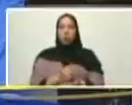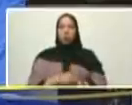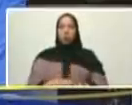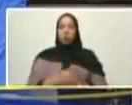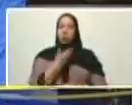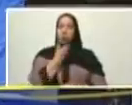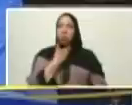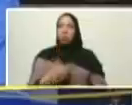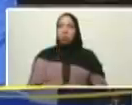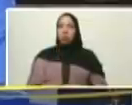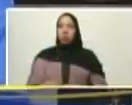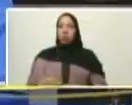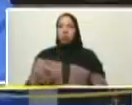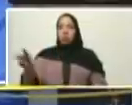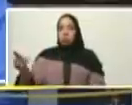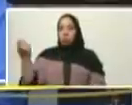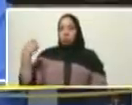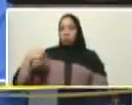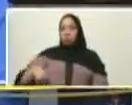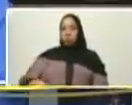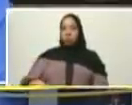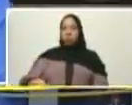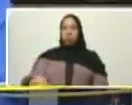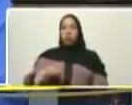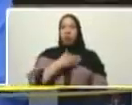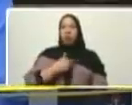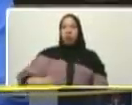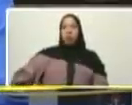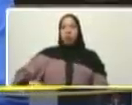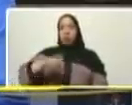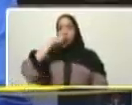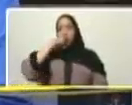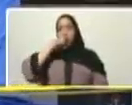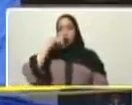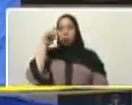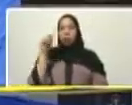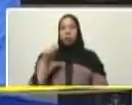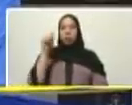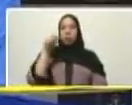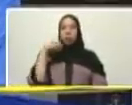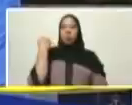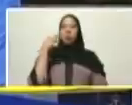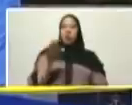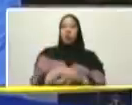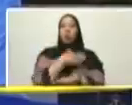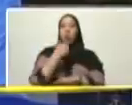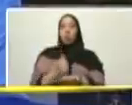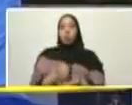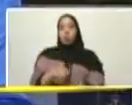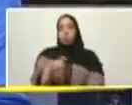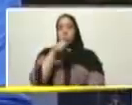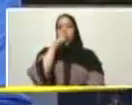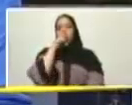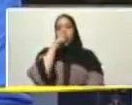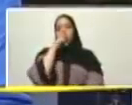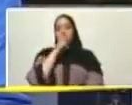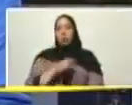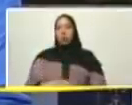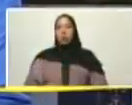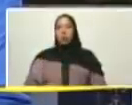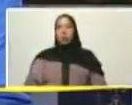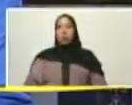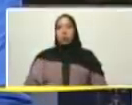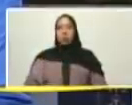el valor del salario Maduro es culpable que se perdiera el valor de la jubilación de las pensiones sigan ustedes con su